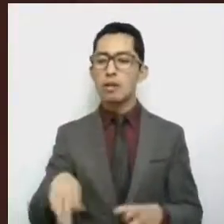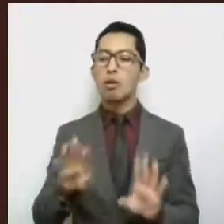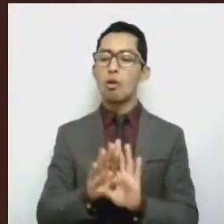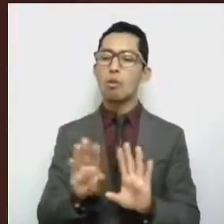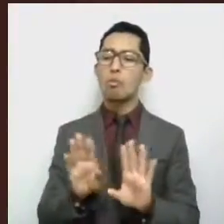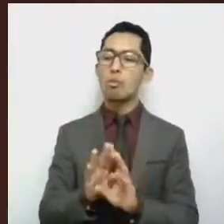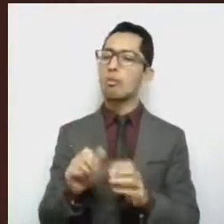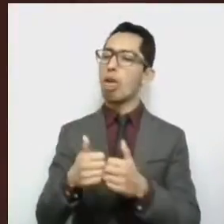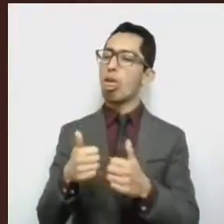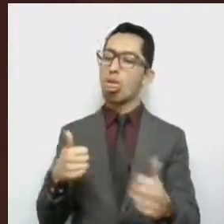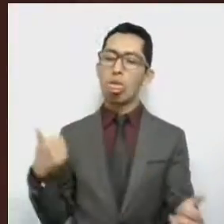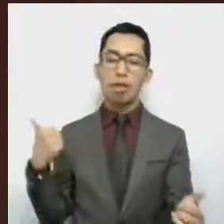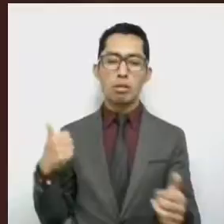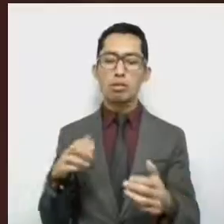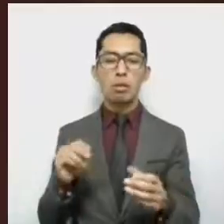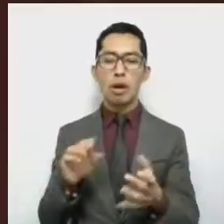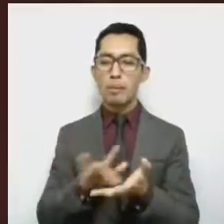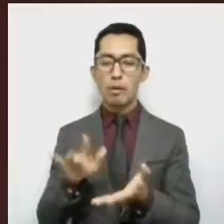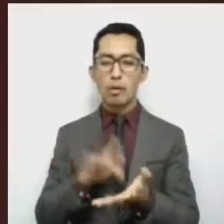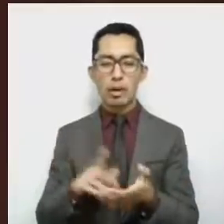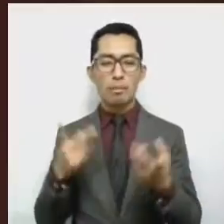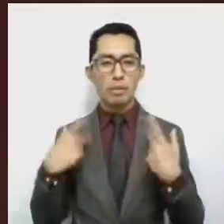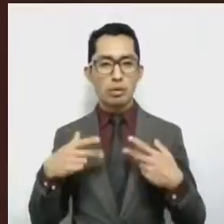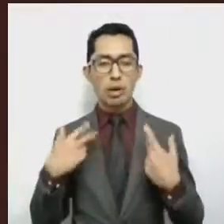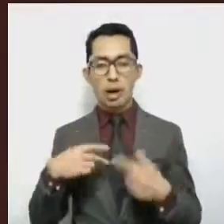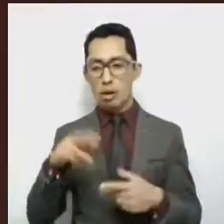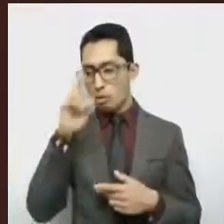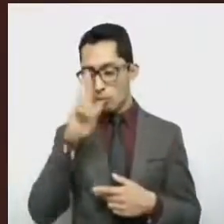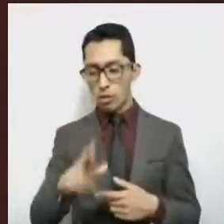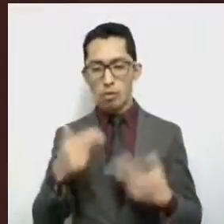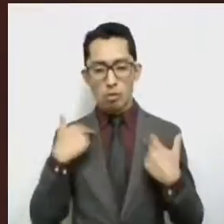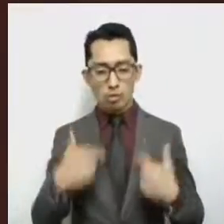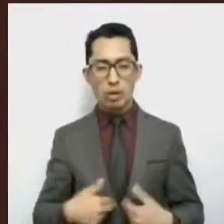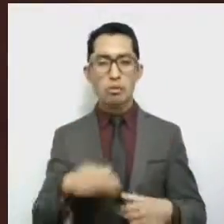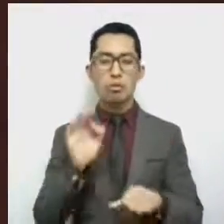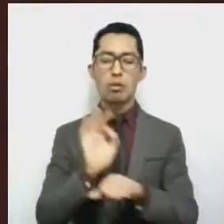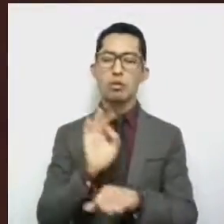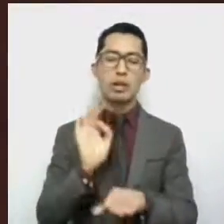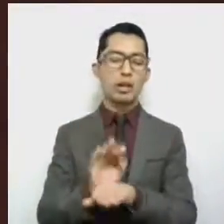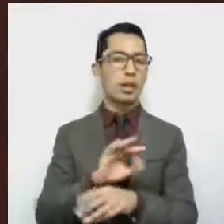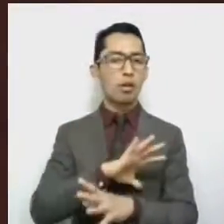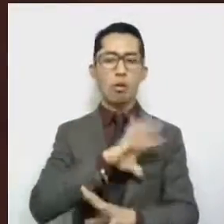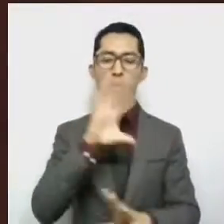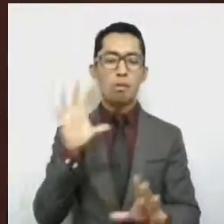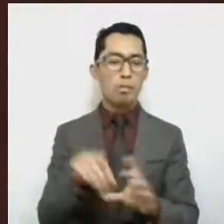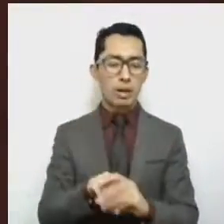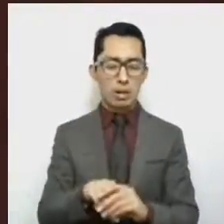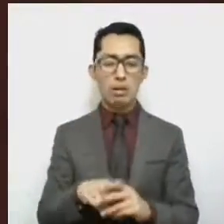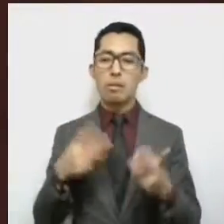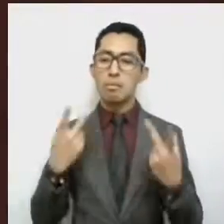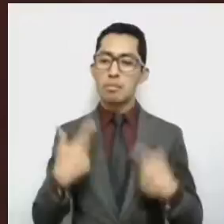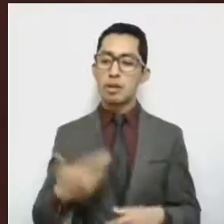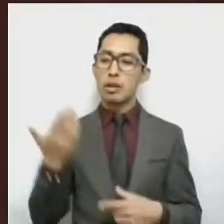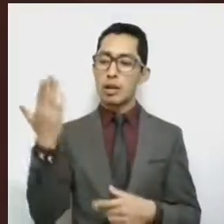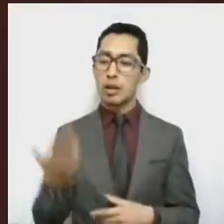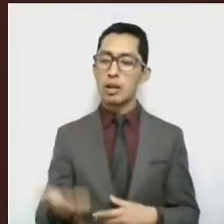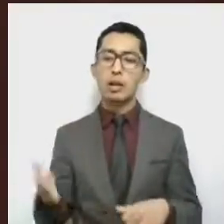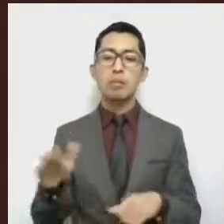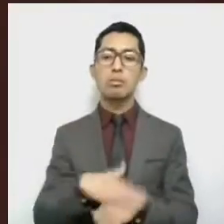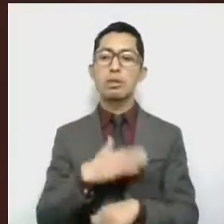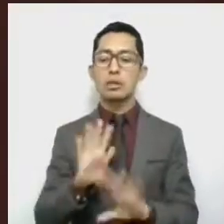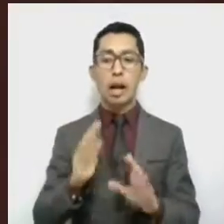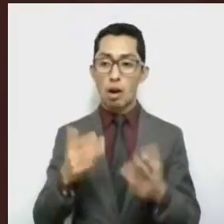perdido de vista que la dignidad humana hace referencia a la protección integral a la persona por el solo hecho de ser humano,